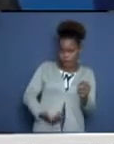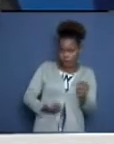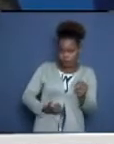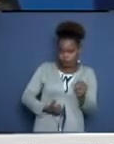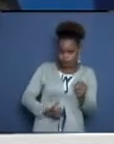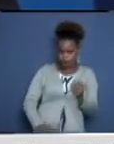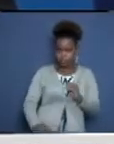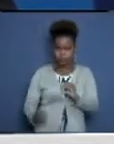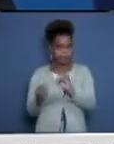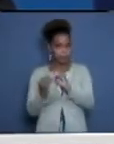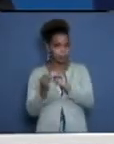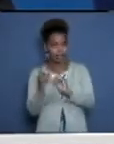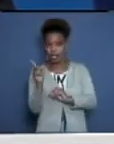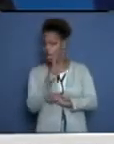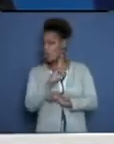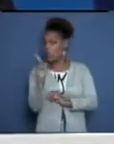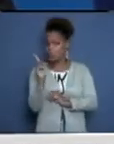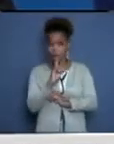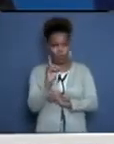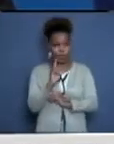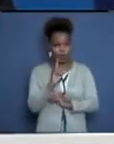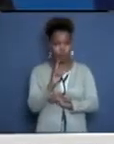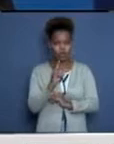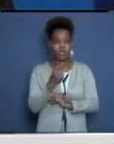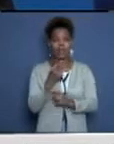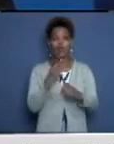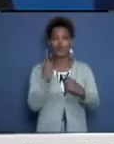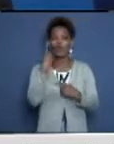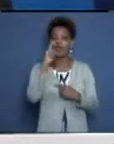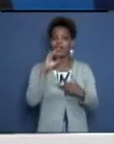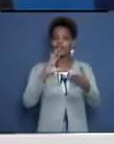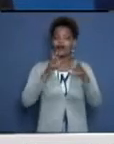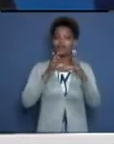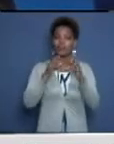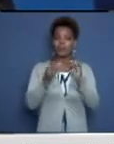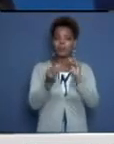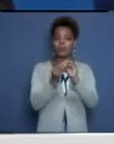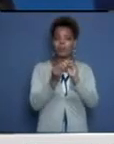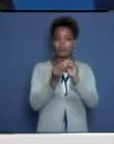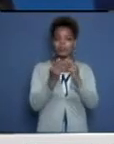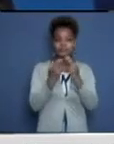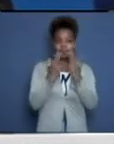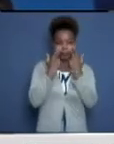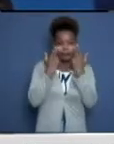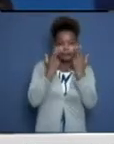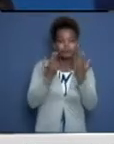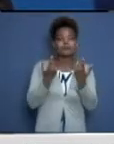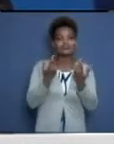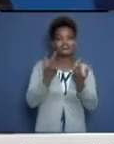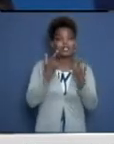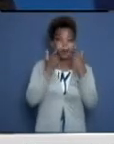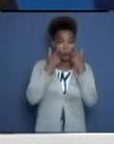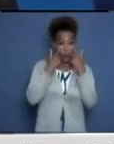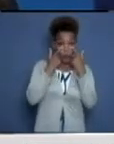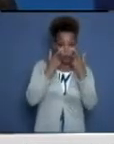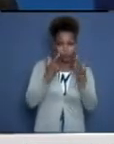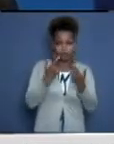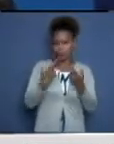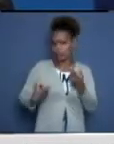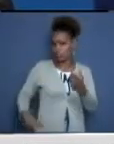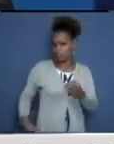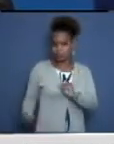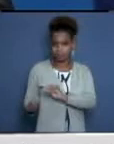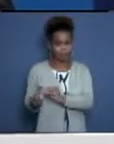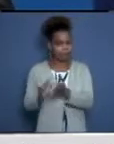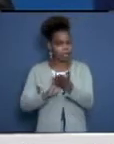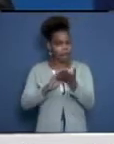respiratoria, lo probado también se puede contagiar por las mucosas oculares. ¿Por las heces fecales no? No, por las heces fecales no. Entonces,